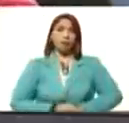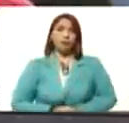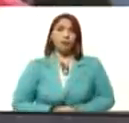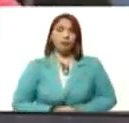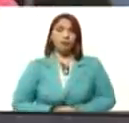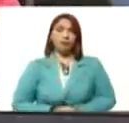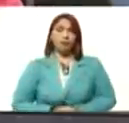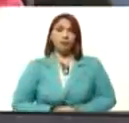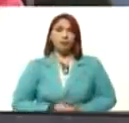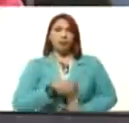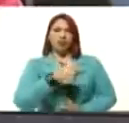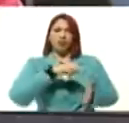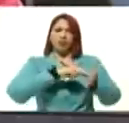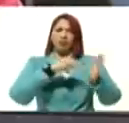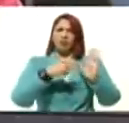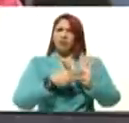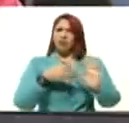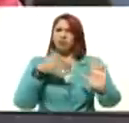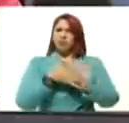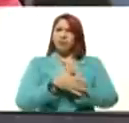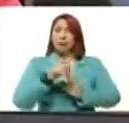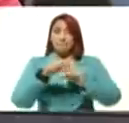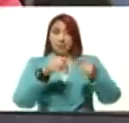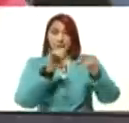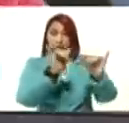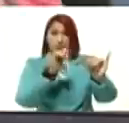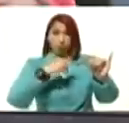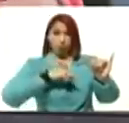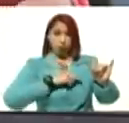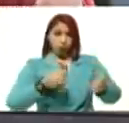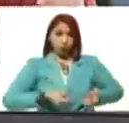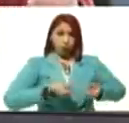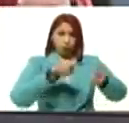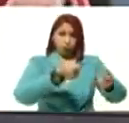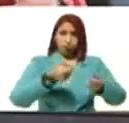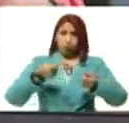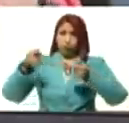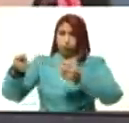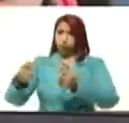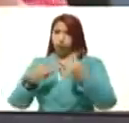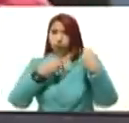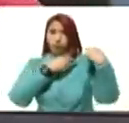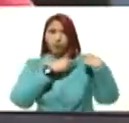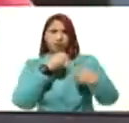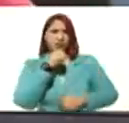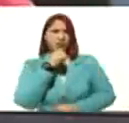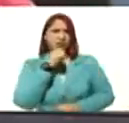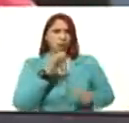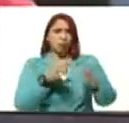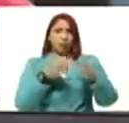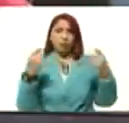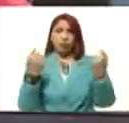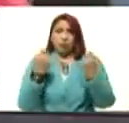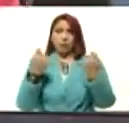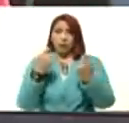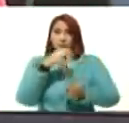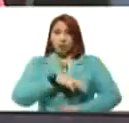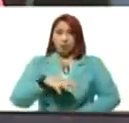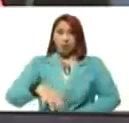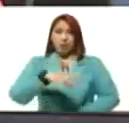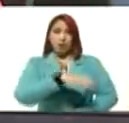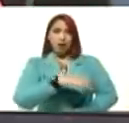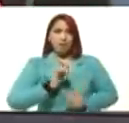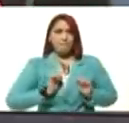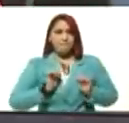ello significa. Mañana mismo estaremos entregando las jefaturas de quienes serán los jefes de los comandos de campaña estadales para